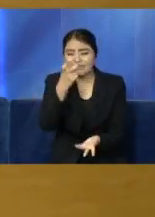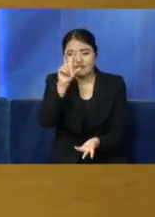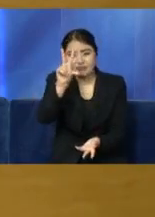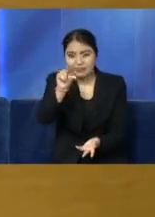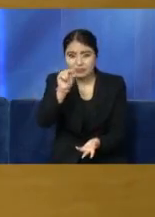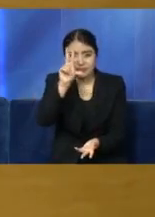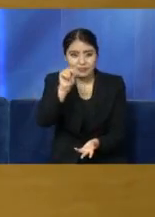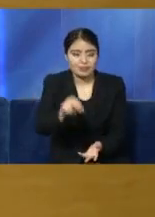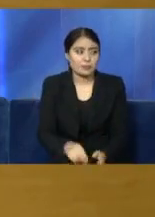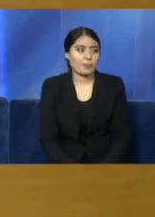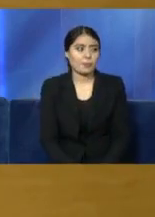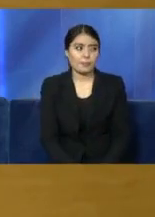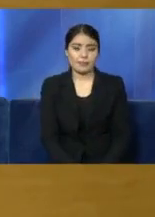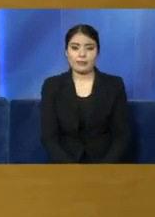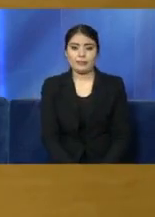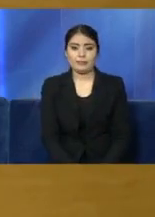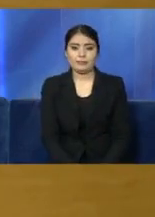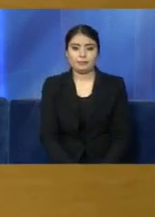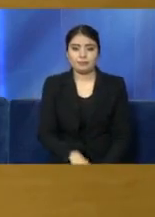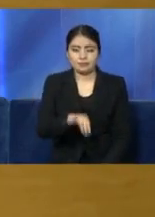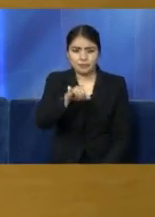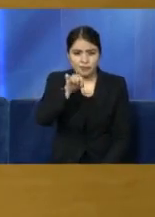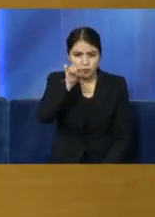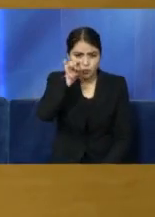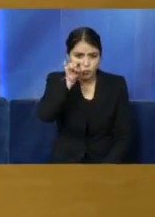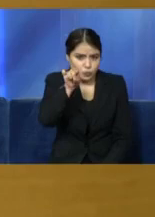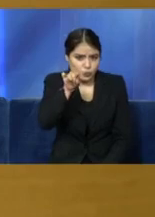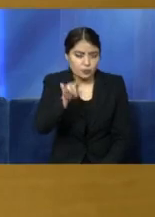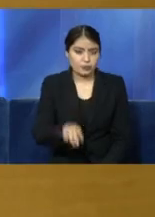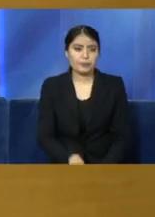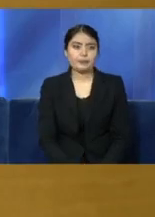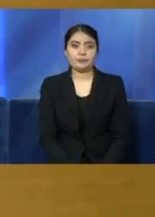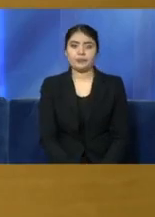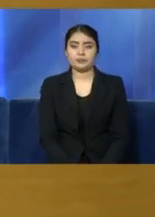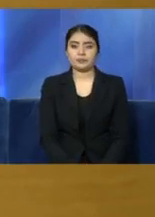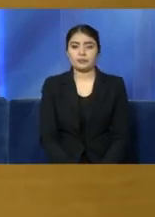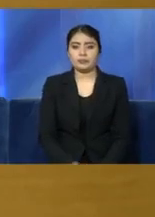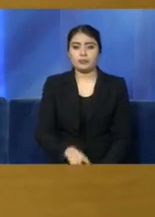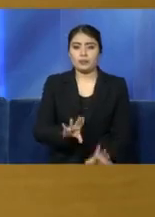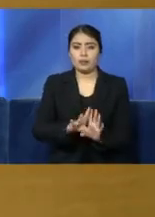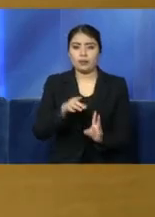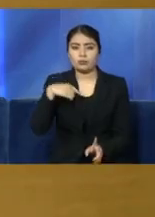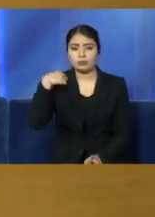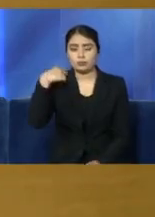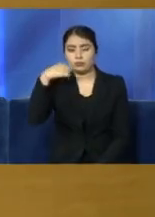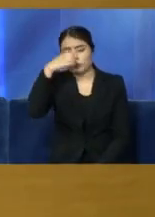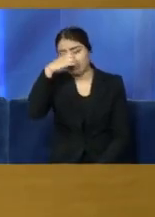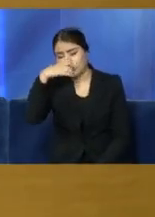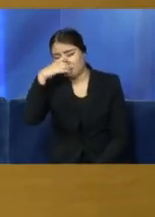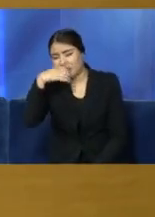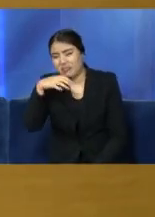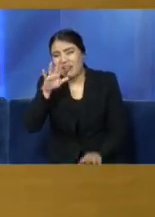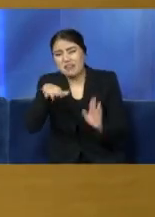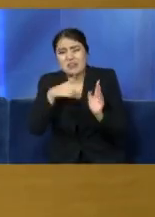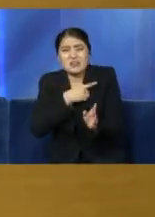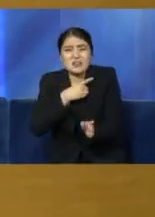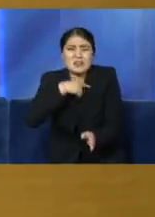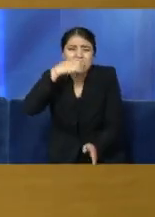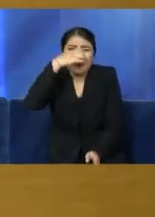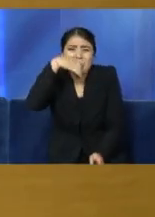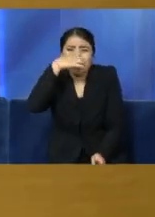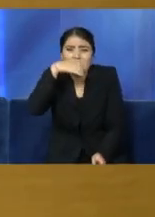nada. Así es. Incluso si usted presenta un cuadro de malestar en general puede resultar ser una gripa solamente,